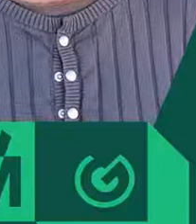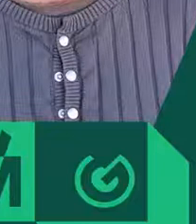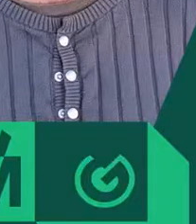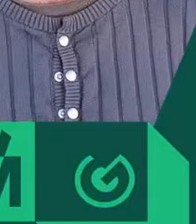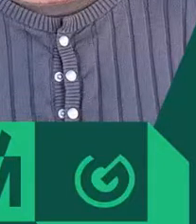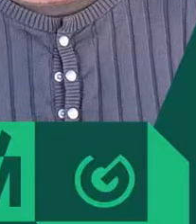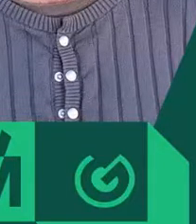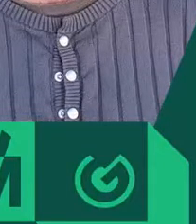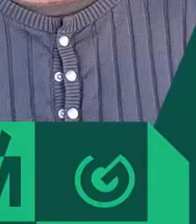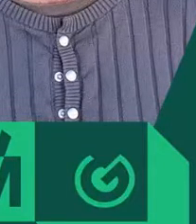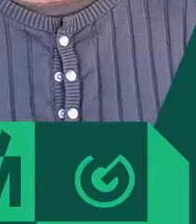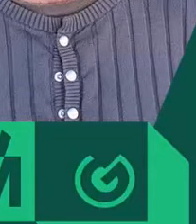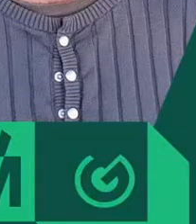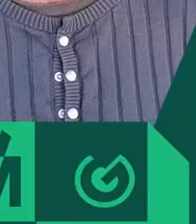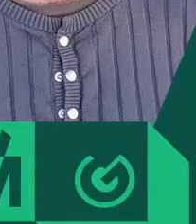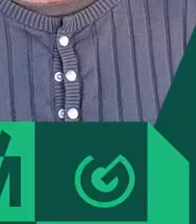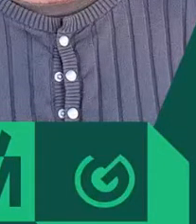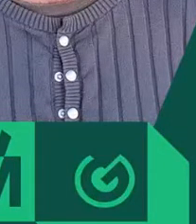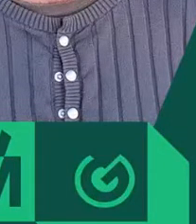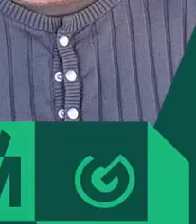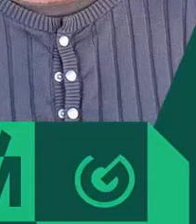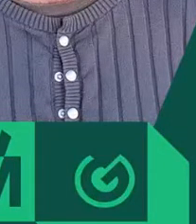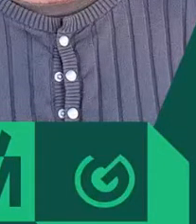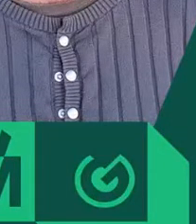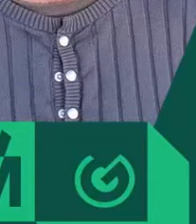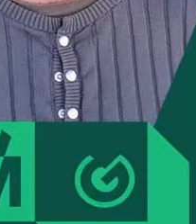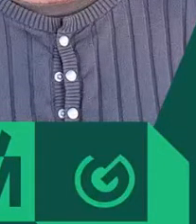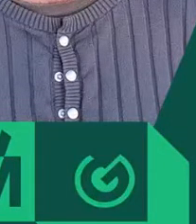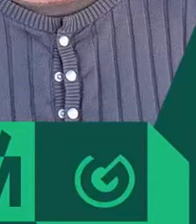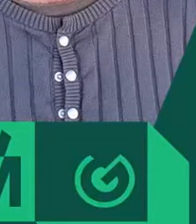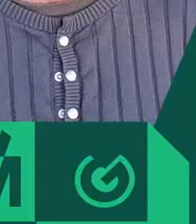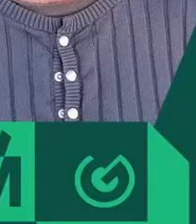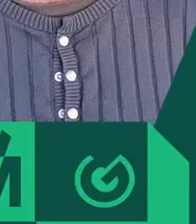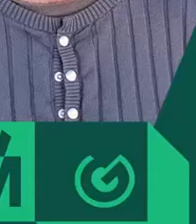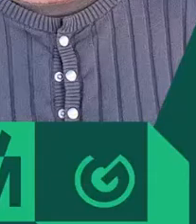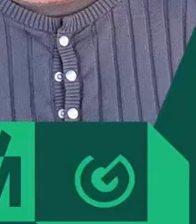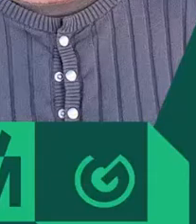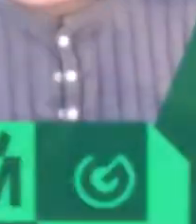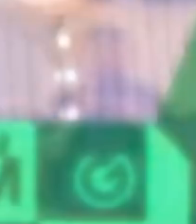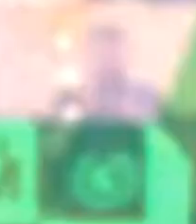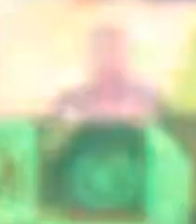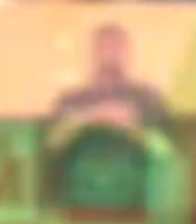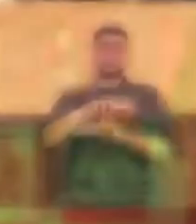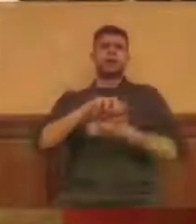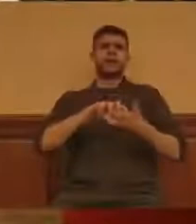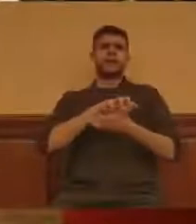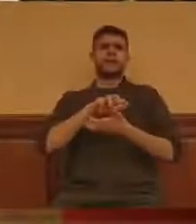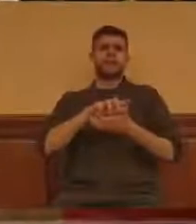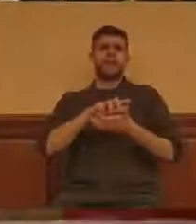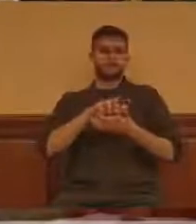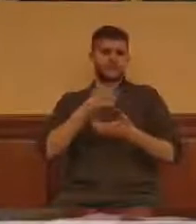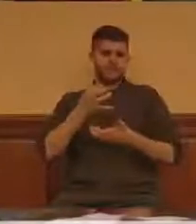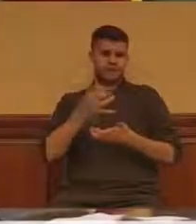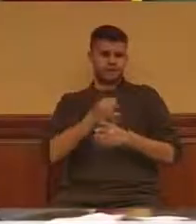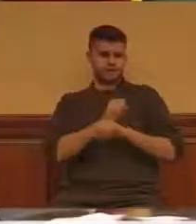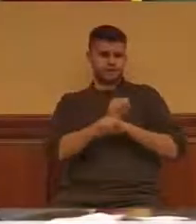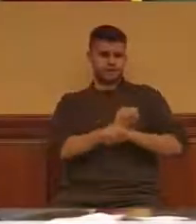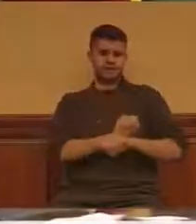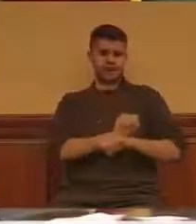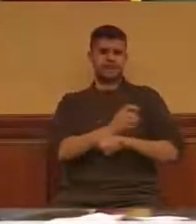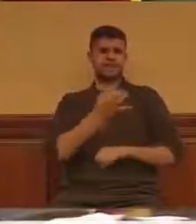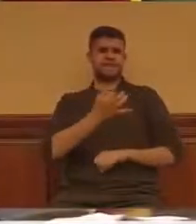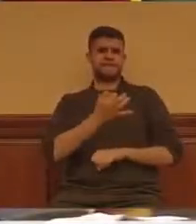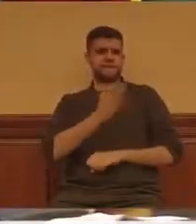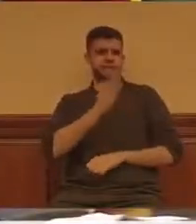En primer lugar, claro que toda expresión de violencia es indeseable, rechazable y condenable. Lo